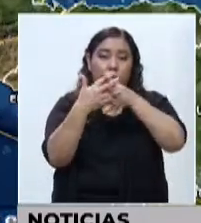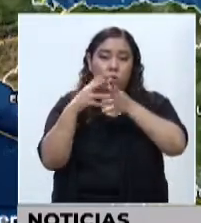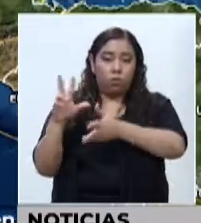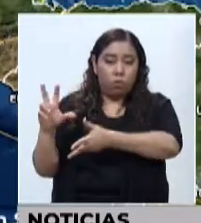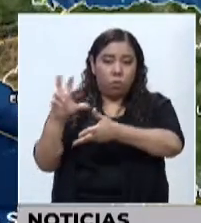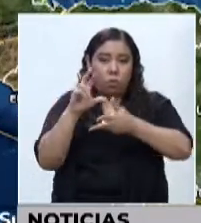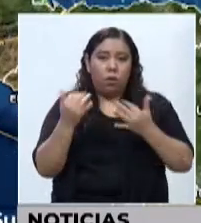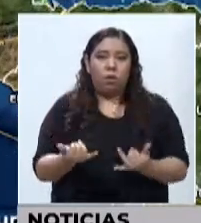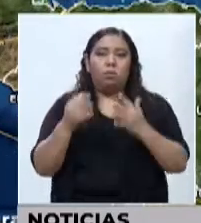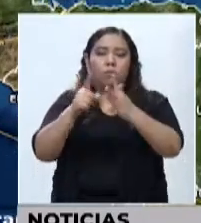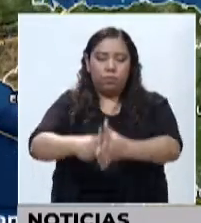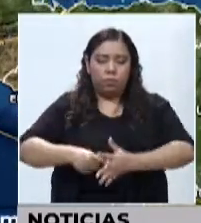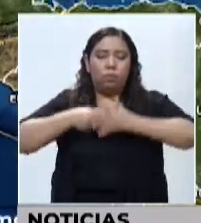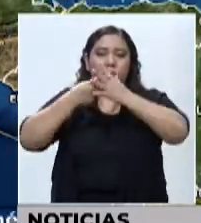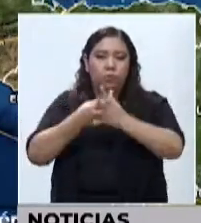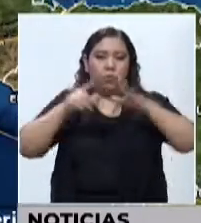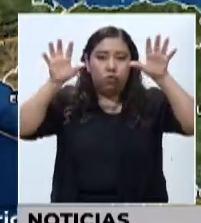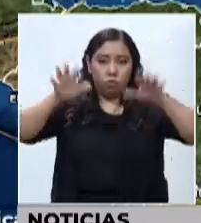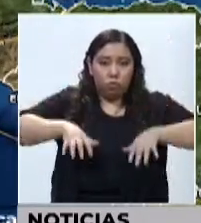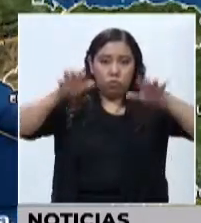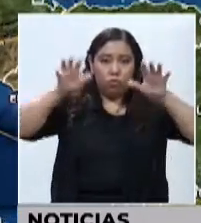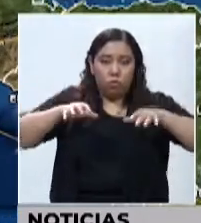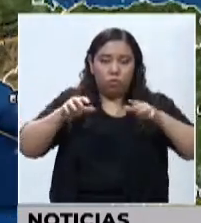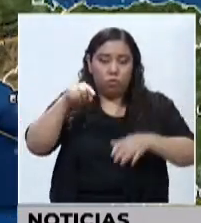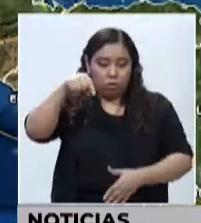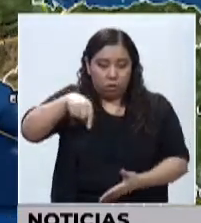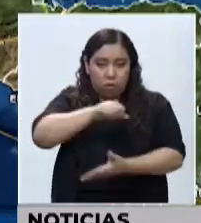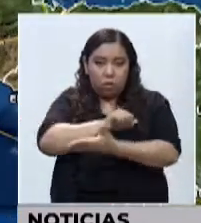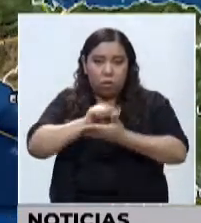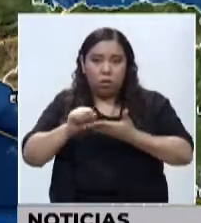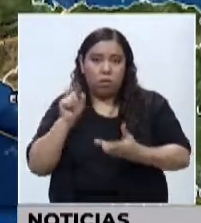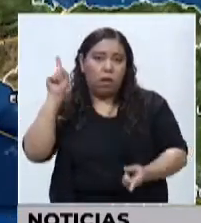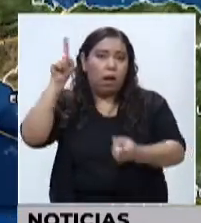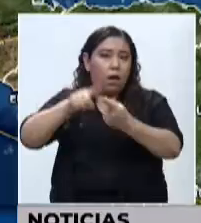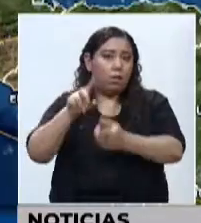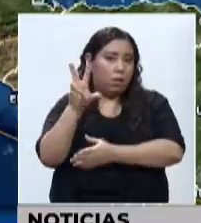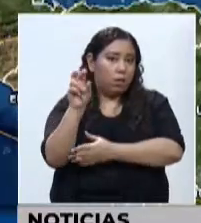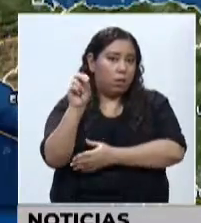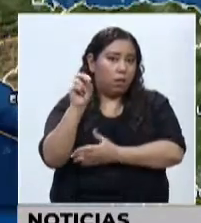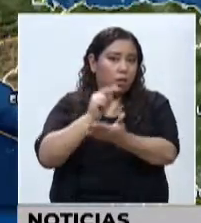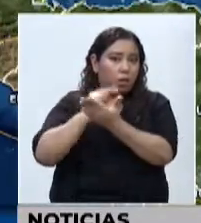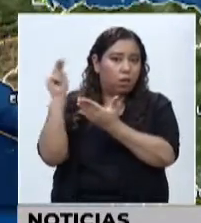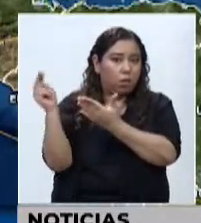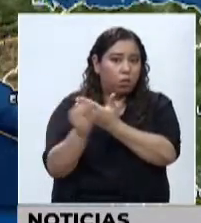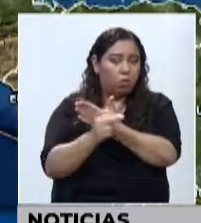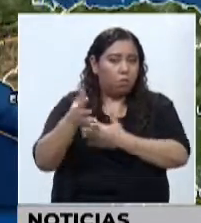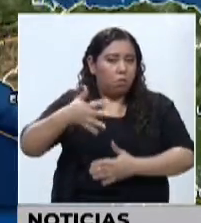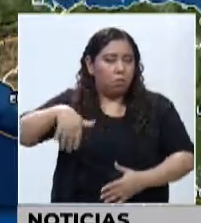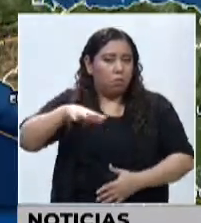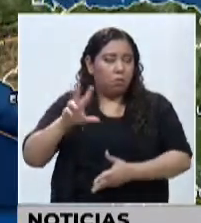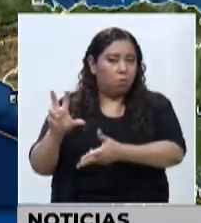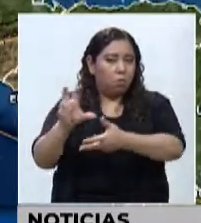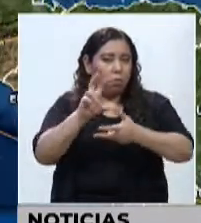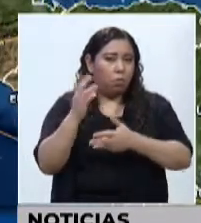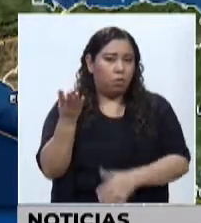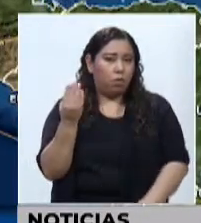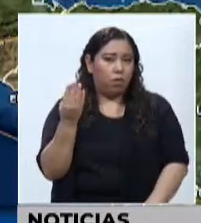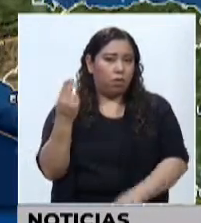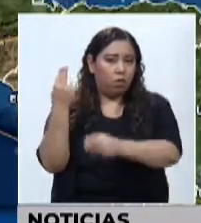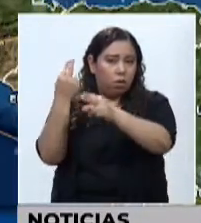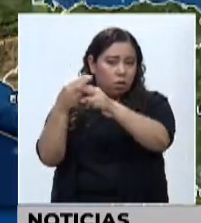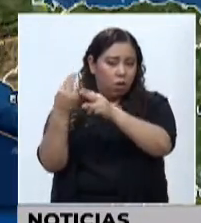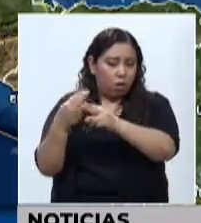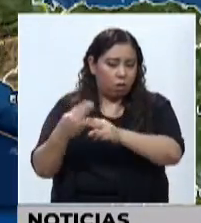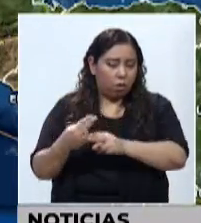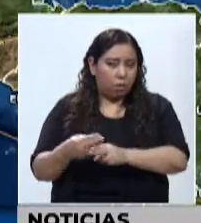confirmó el inicio de la temporada de lluvias que iniciará esta semana hasta el 30 de noviembre. Se espera un promedio de 14 tormentas con nombre, de las